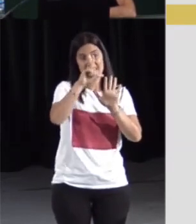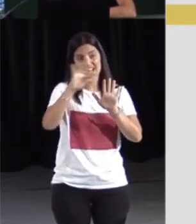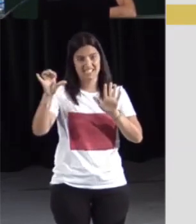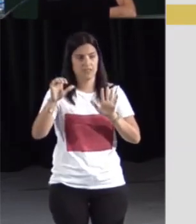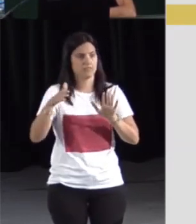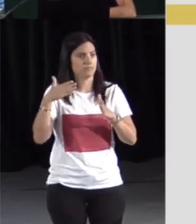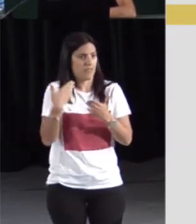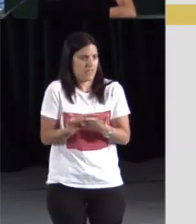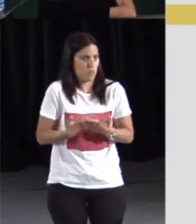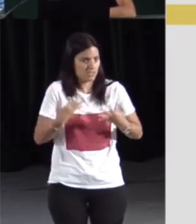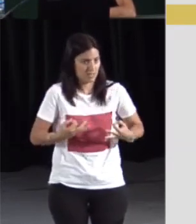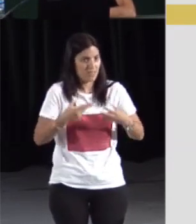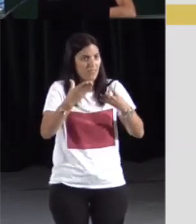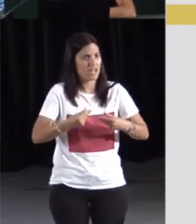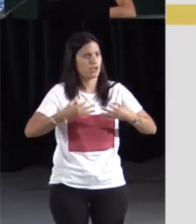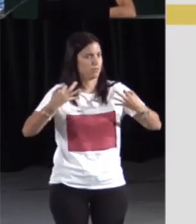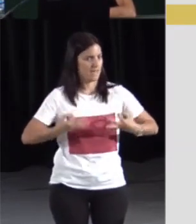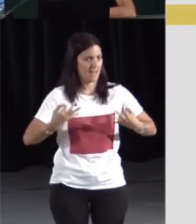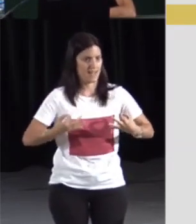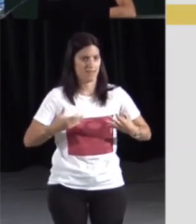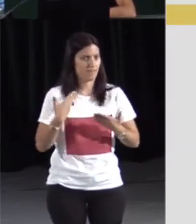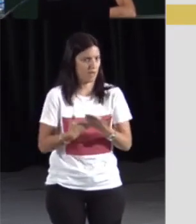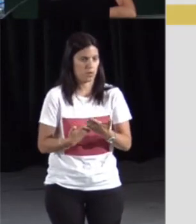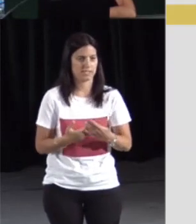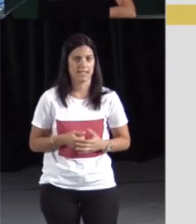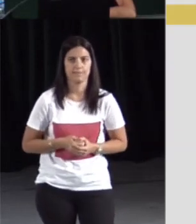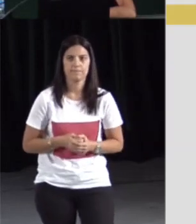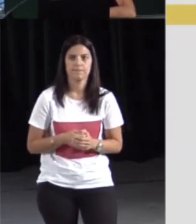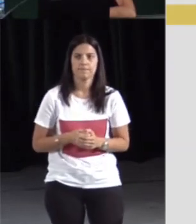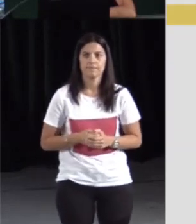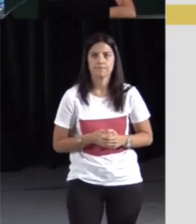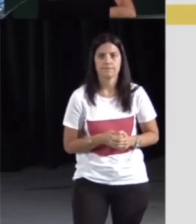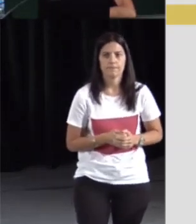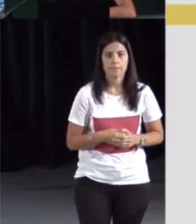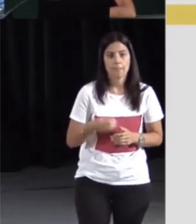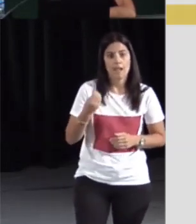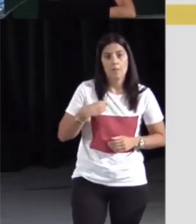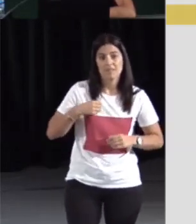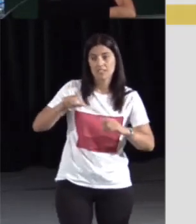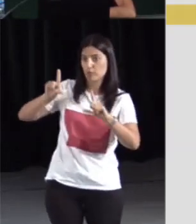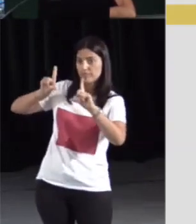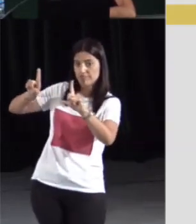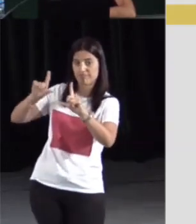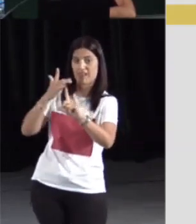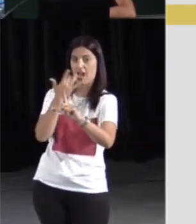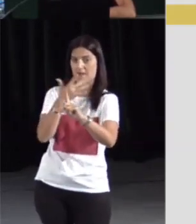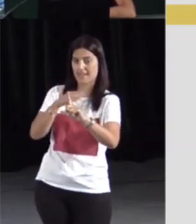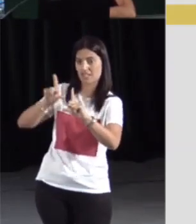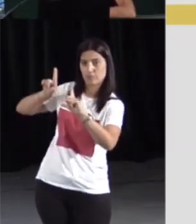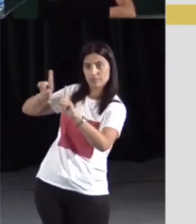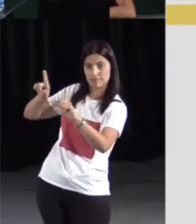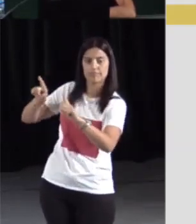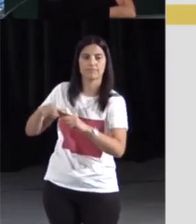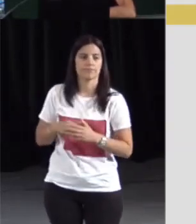En el cuadro amarillo podemos ver la duración actual del corpus, por una parte la duración total y también la